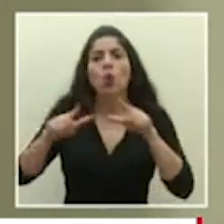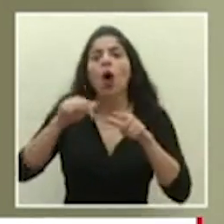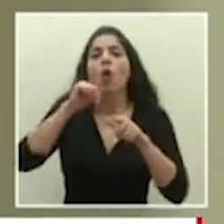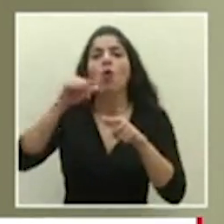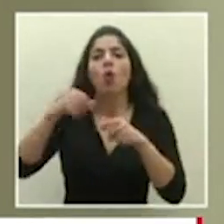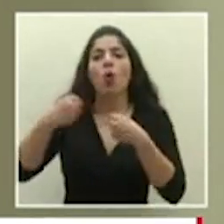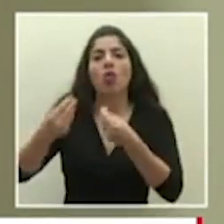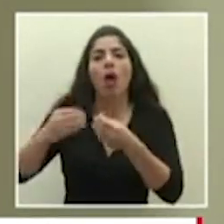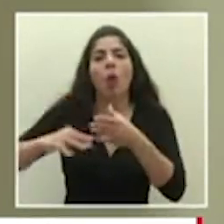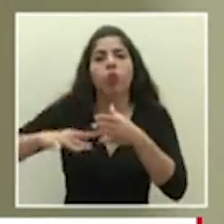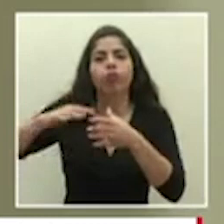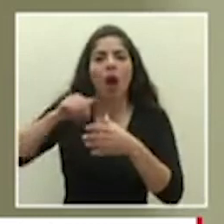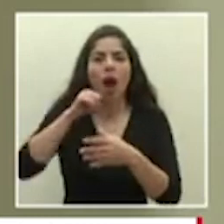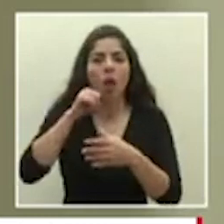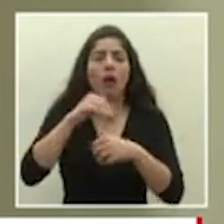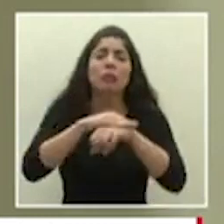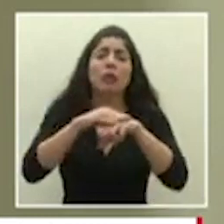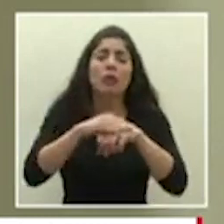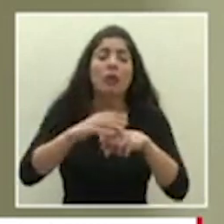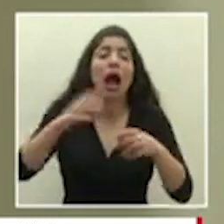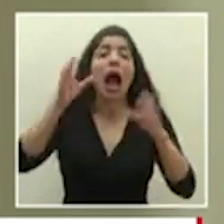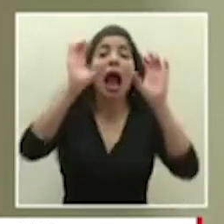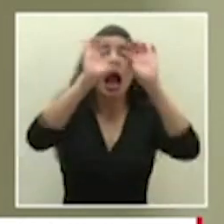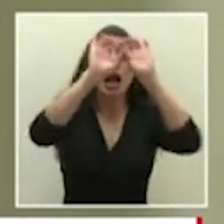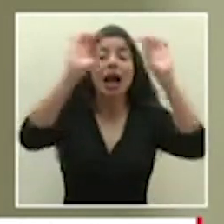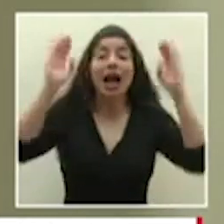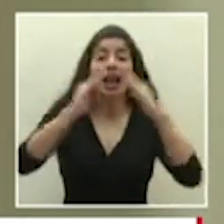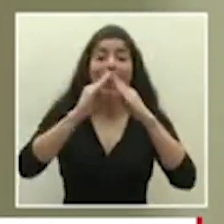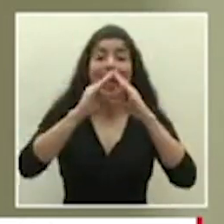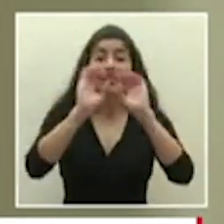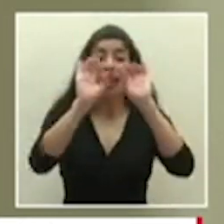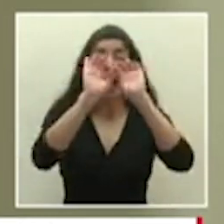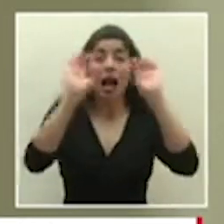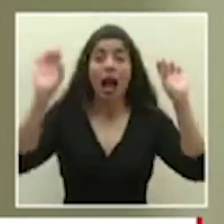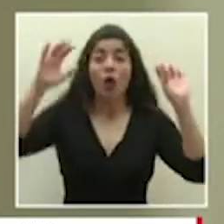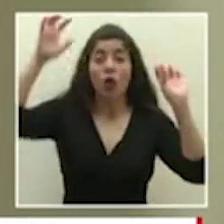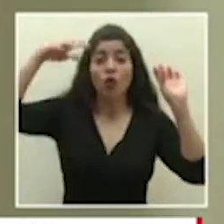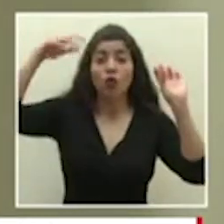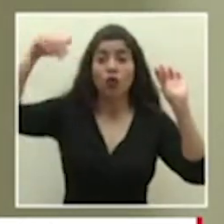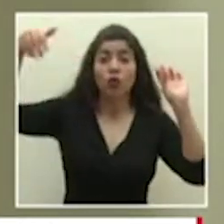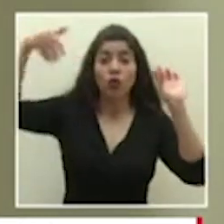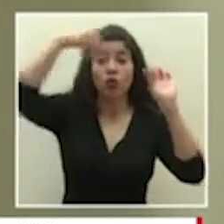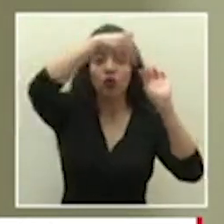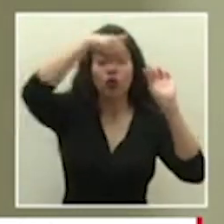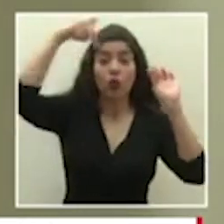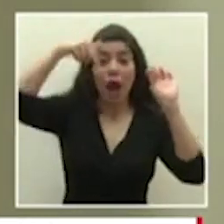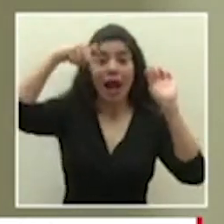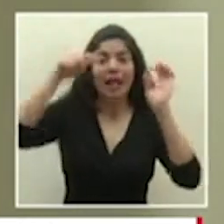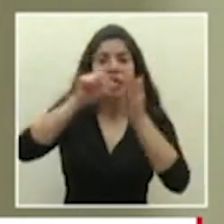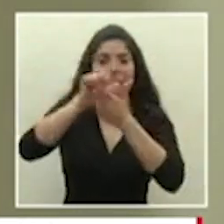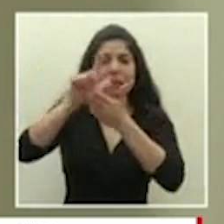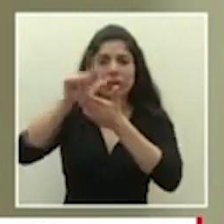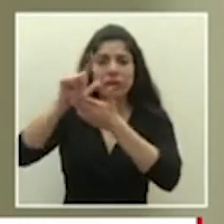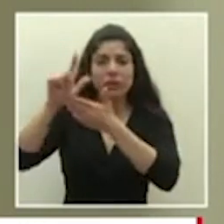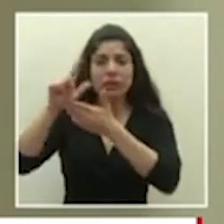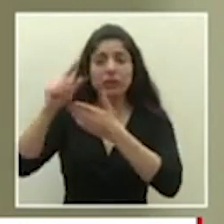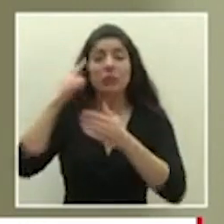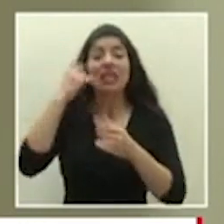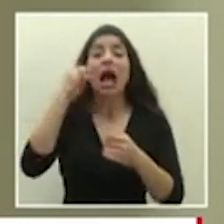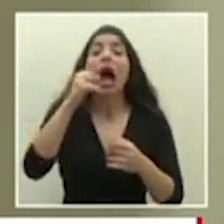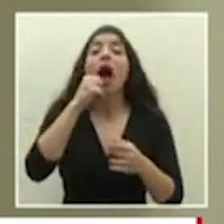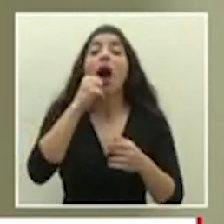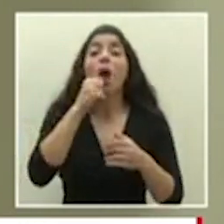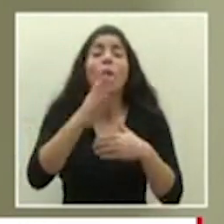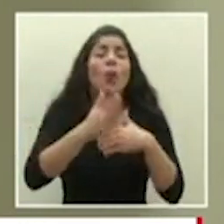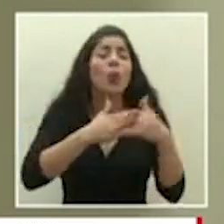agua así que por favor hagamos el destaqueo de las canoas también es importante cualquier agua estancada produce o favorece